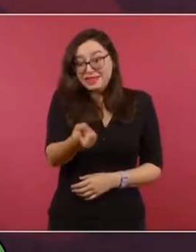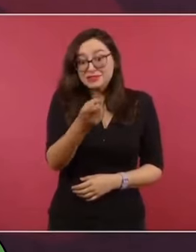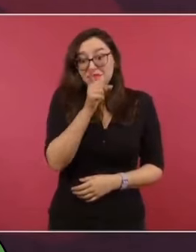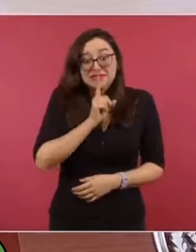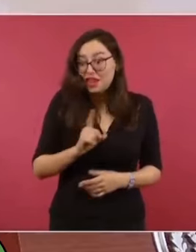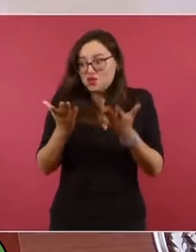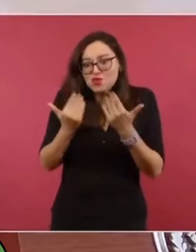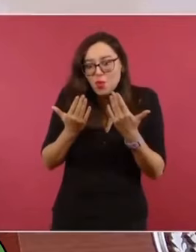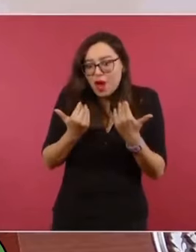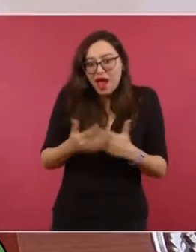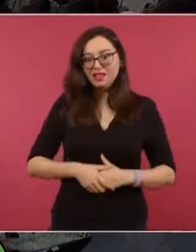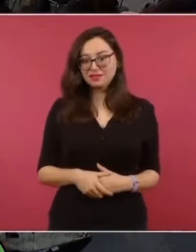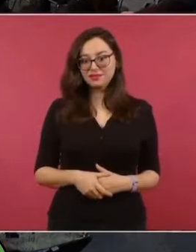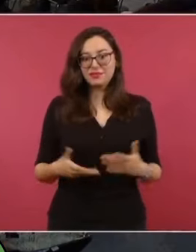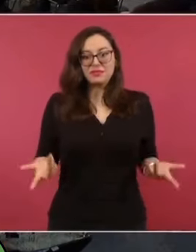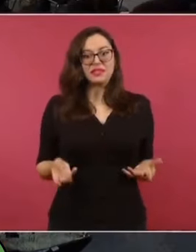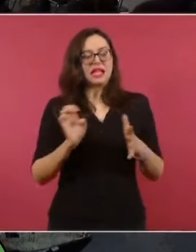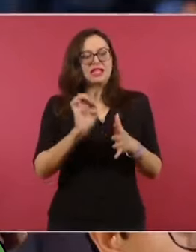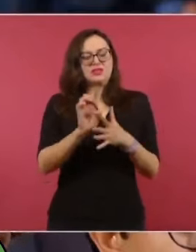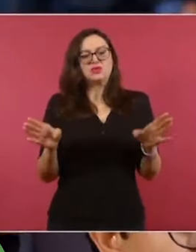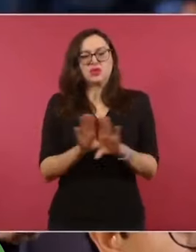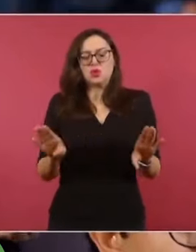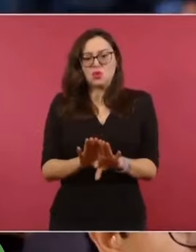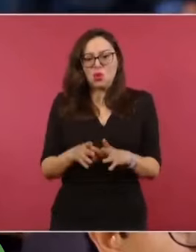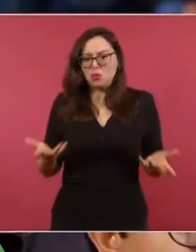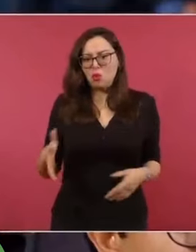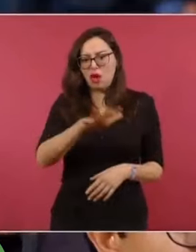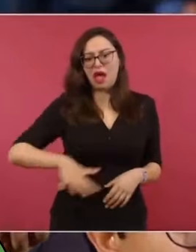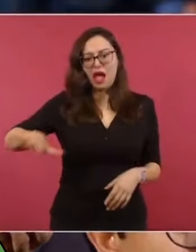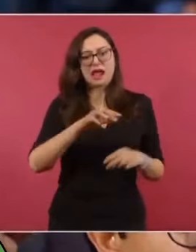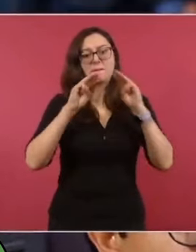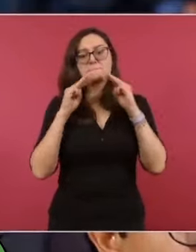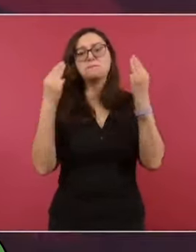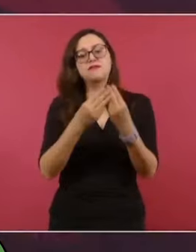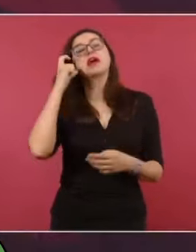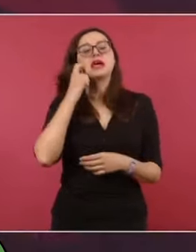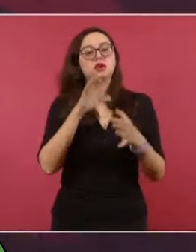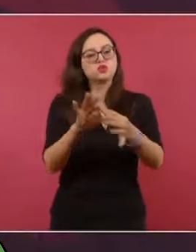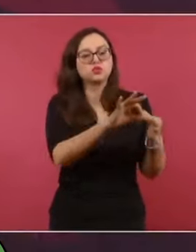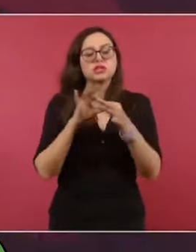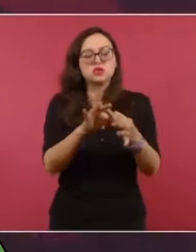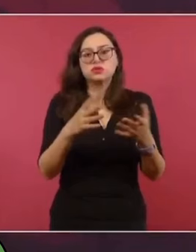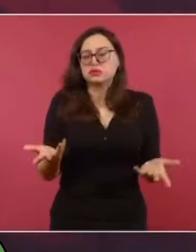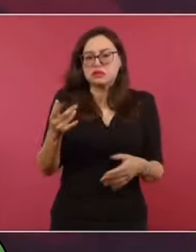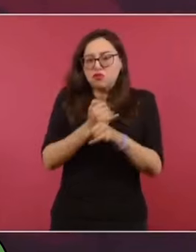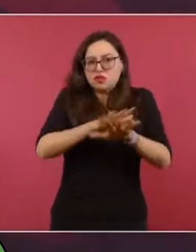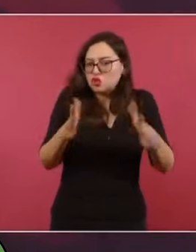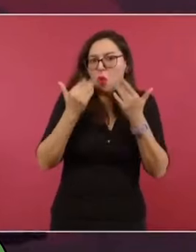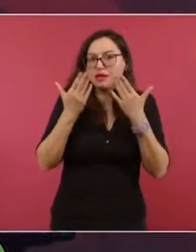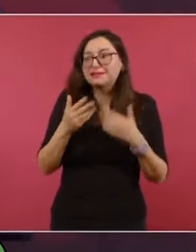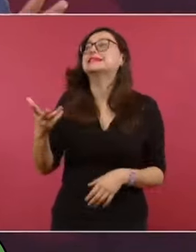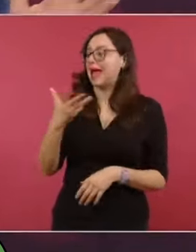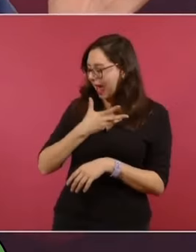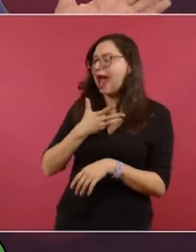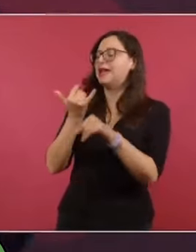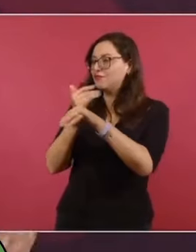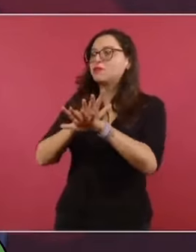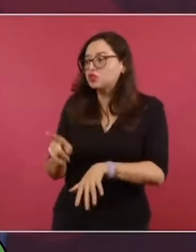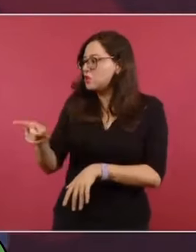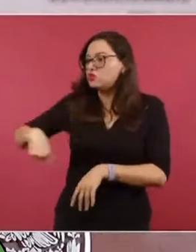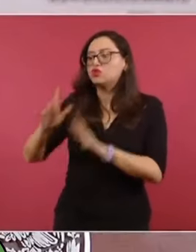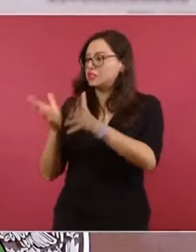no hay pruebas. Y en la Sedena, entonces, ¿cómo fue su actuar en el momento en el que Guerreros Unidos actuaban en ese punto? entregado toda la información. Pero eso que estás planteando, no tiene